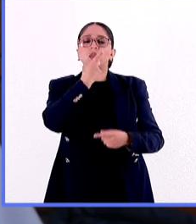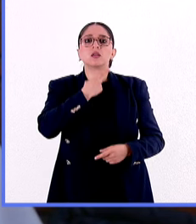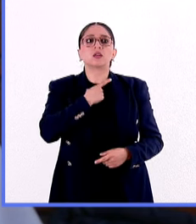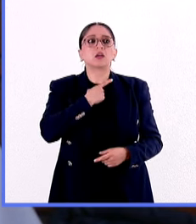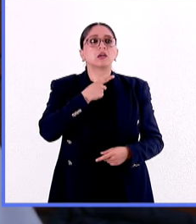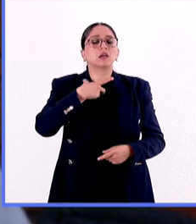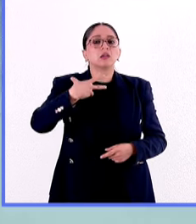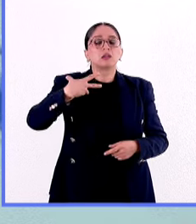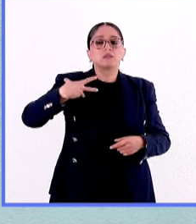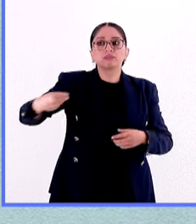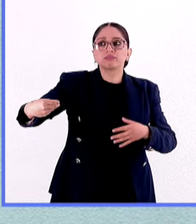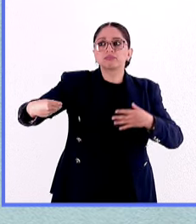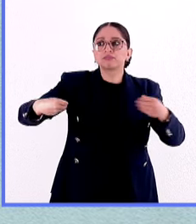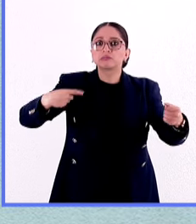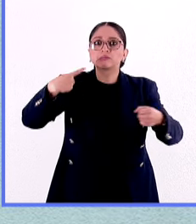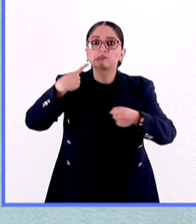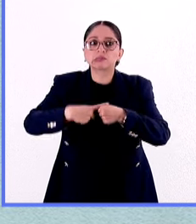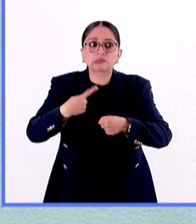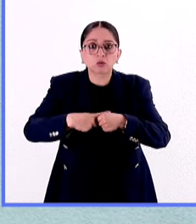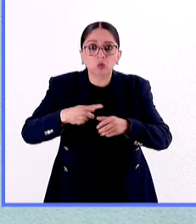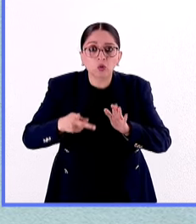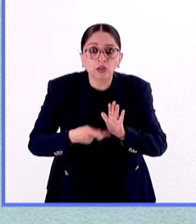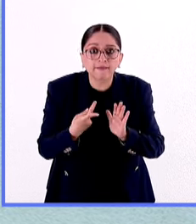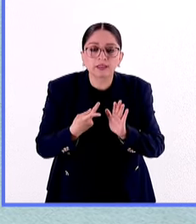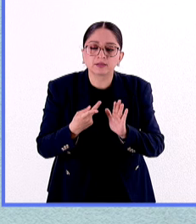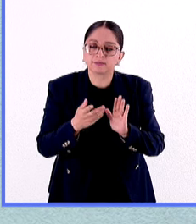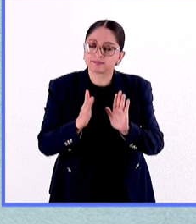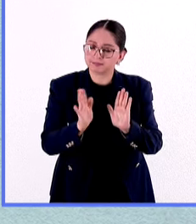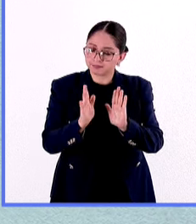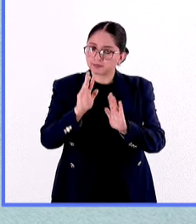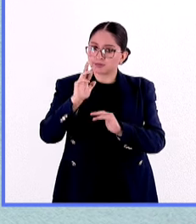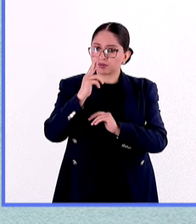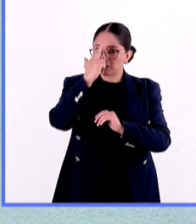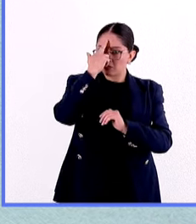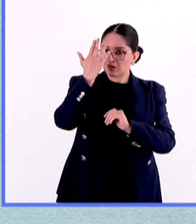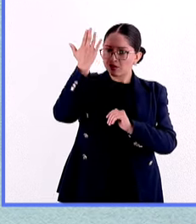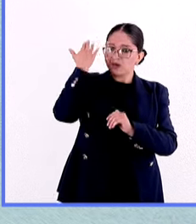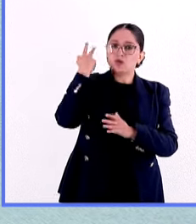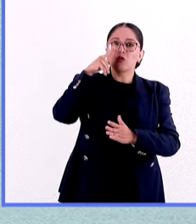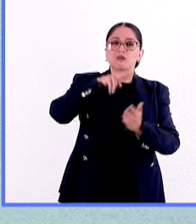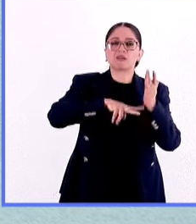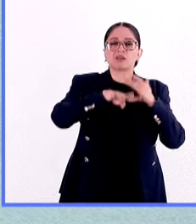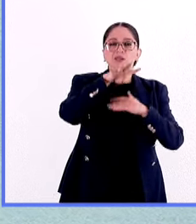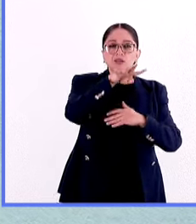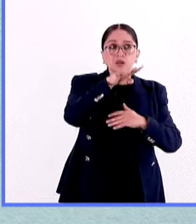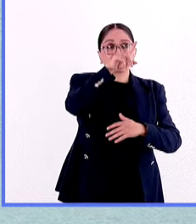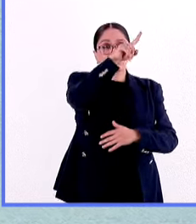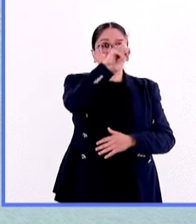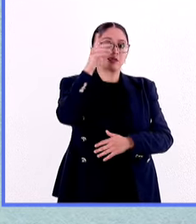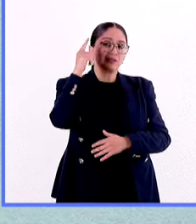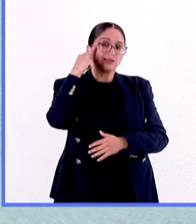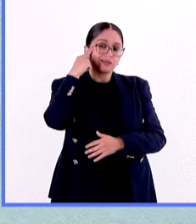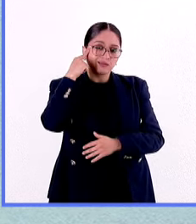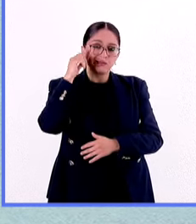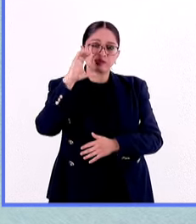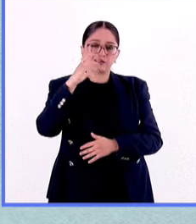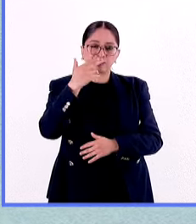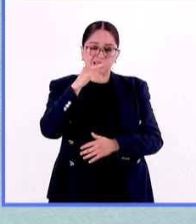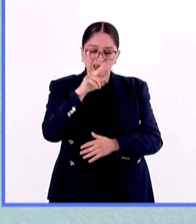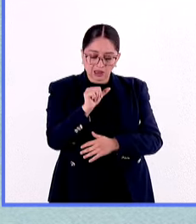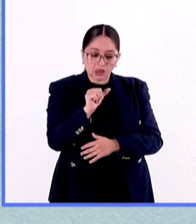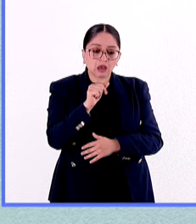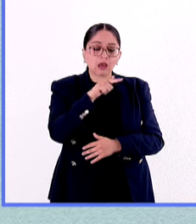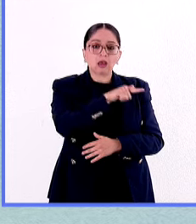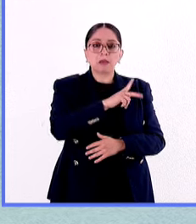Bueno, repasemos. A finales del año 2019 apareció en China un nuevo virus que se denominó SARS-CoV